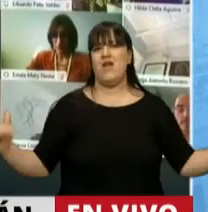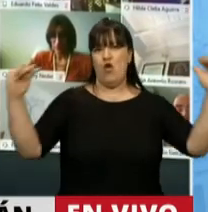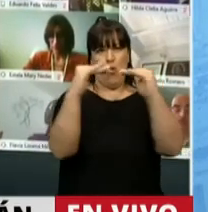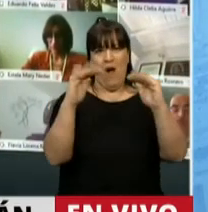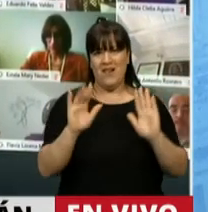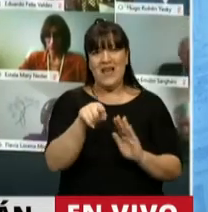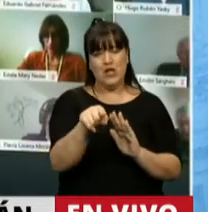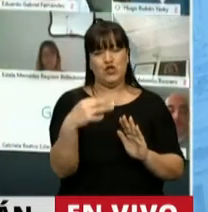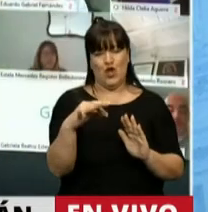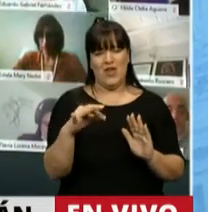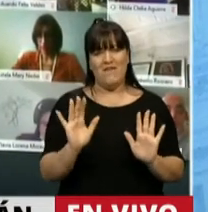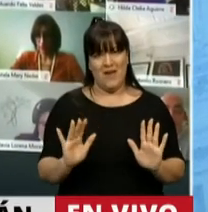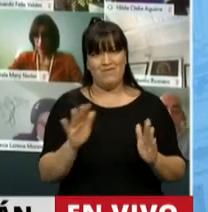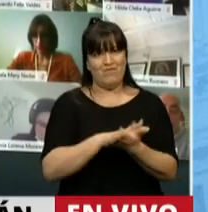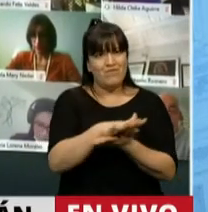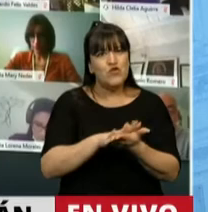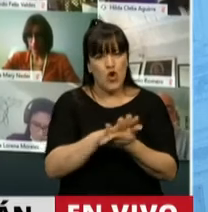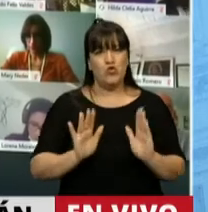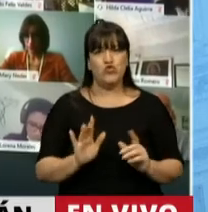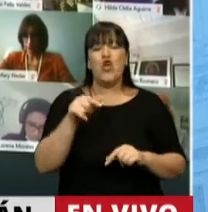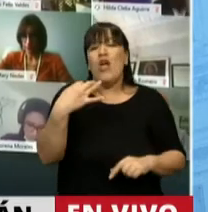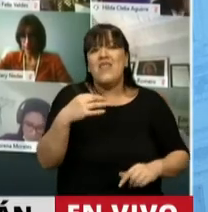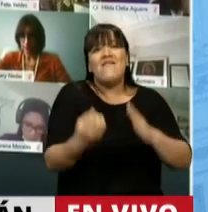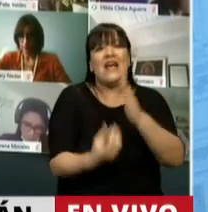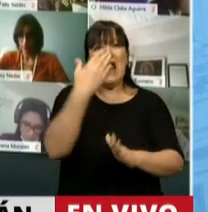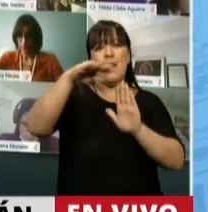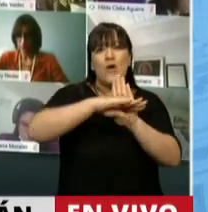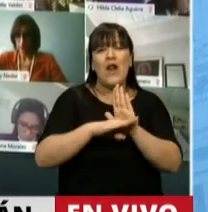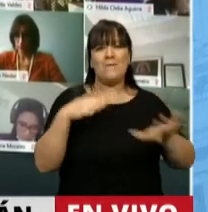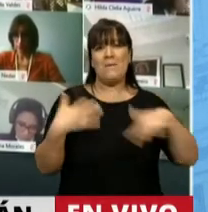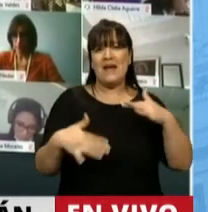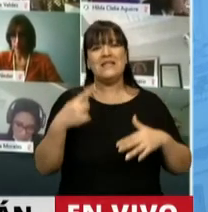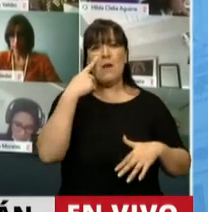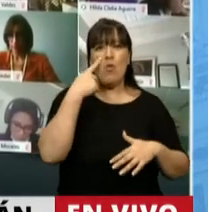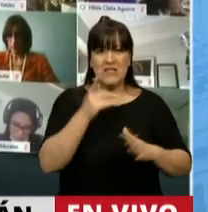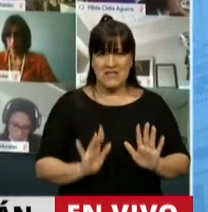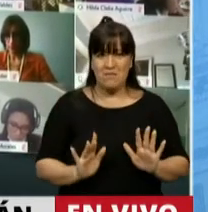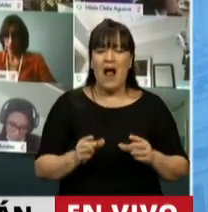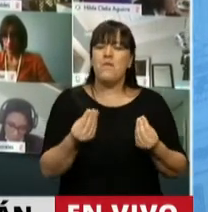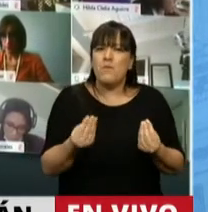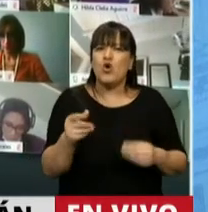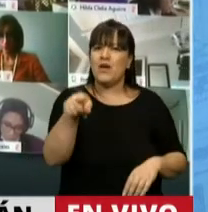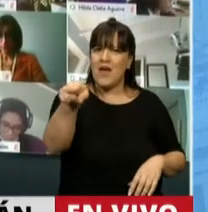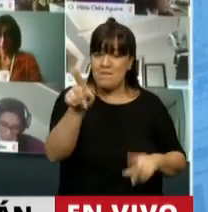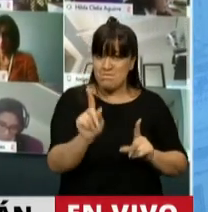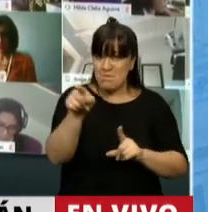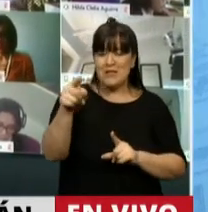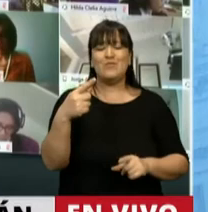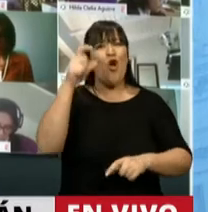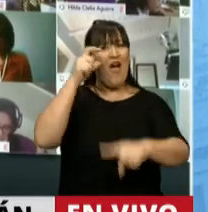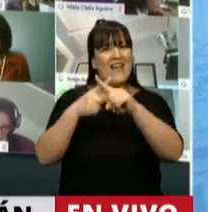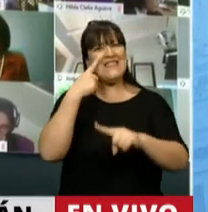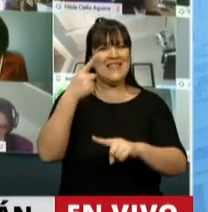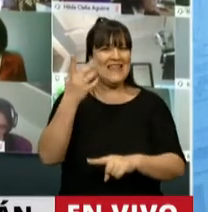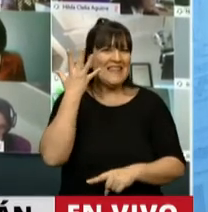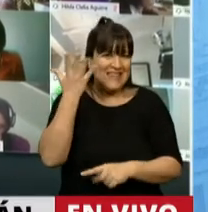Presidente. Creando un programa de emergencia municipal, ya que usted ha sido intendente también,